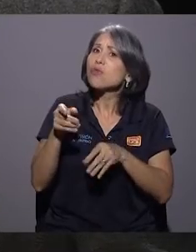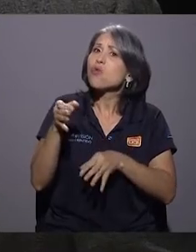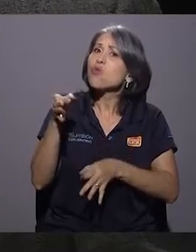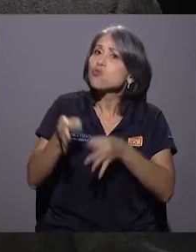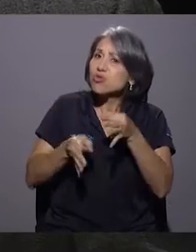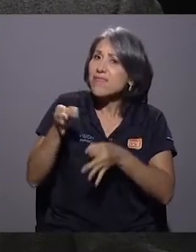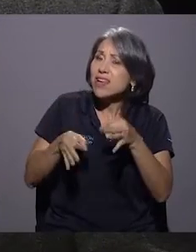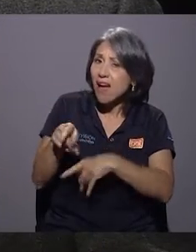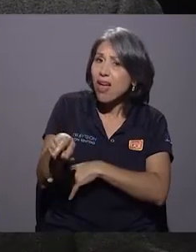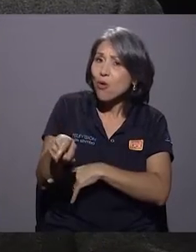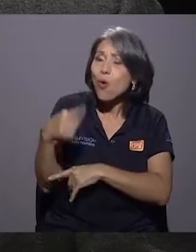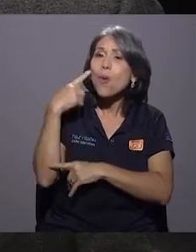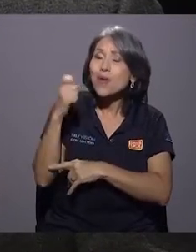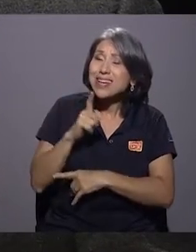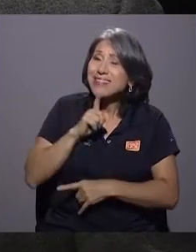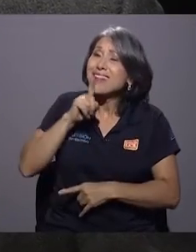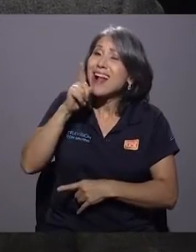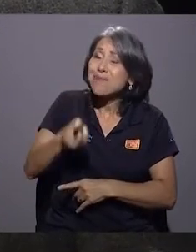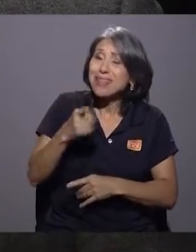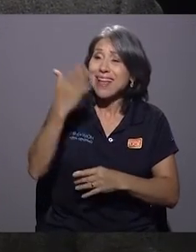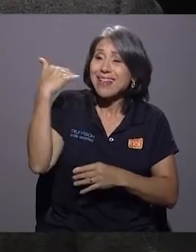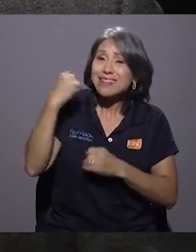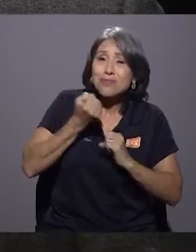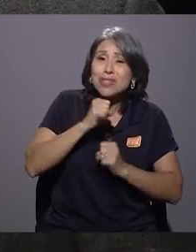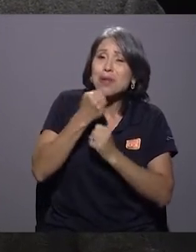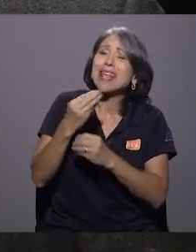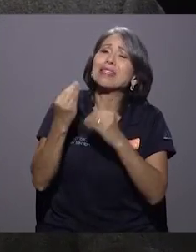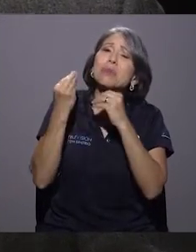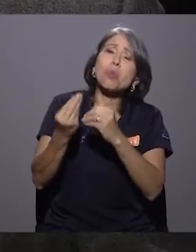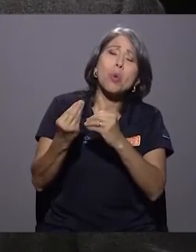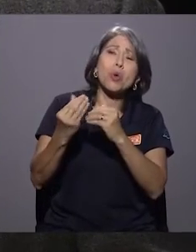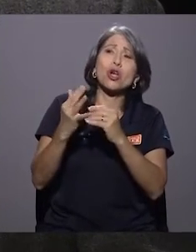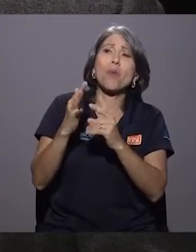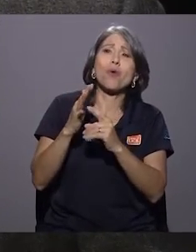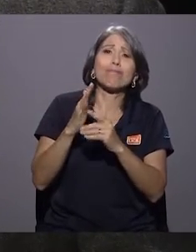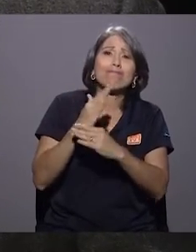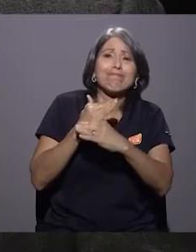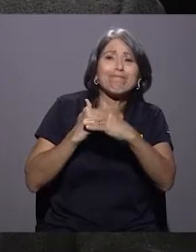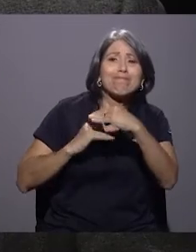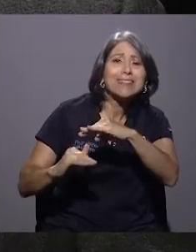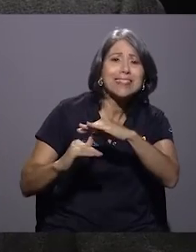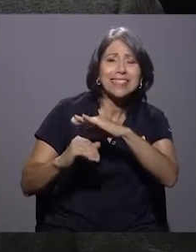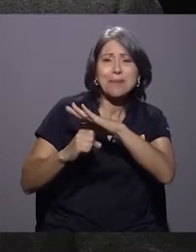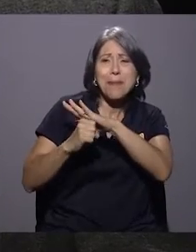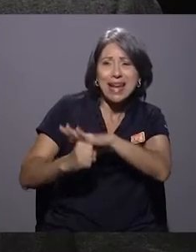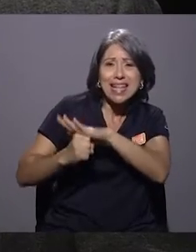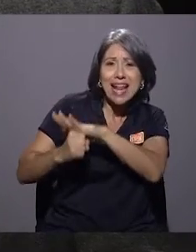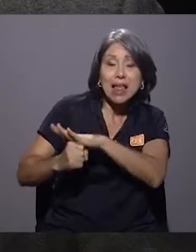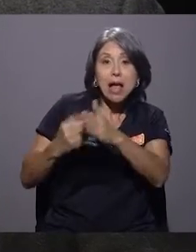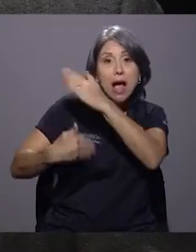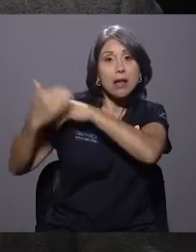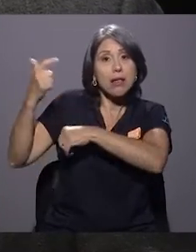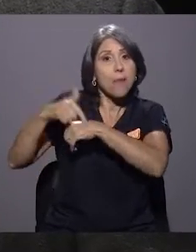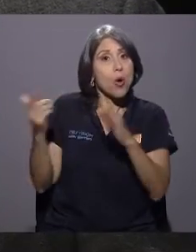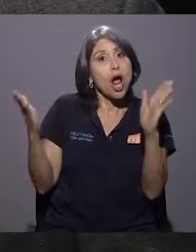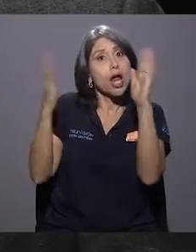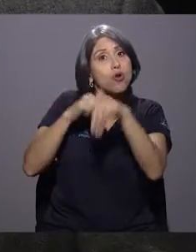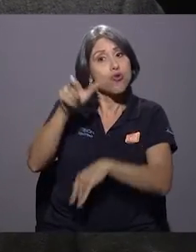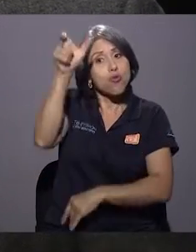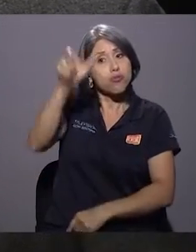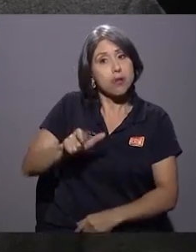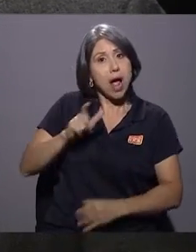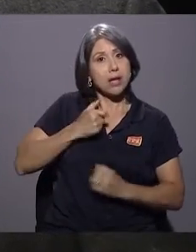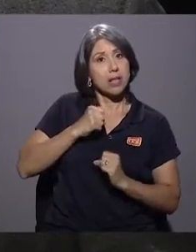sentido de que realmente estaban demasiado marginadas las municipalidades. En aquella época todavía, por ejemplo, no existía la figura del